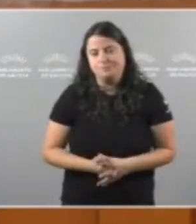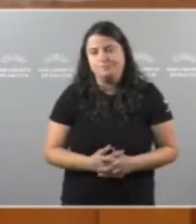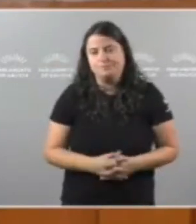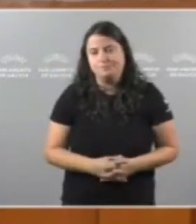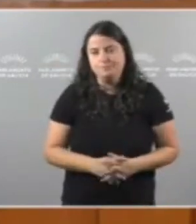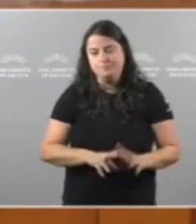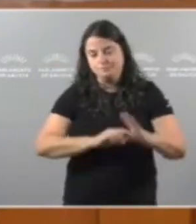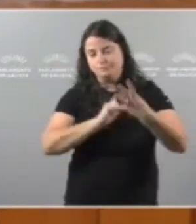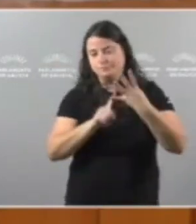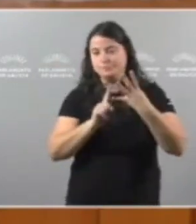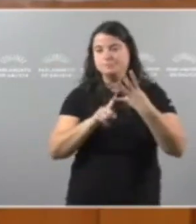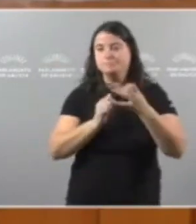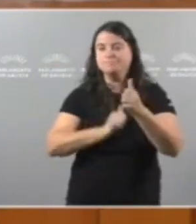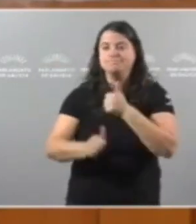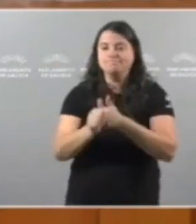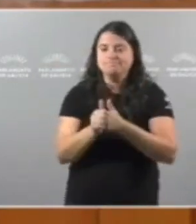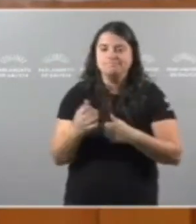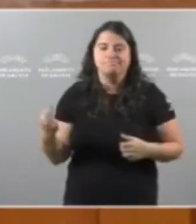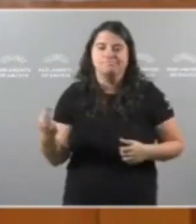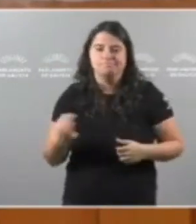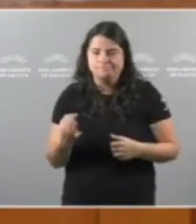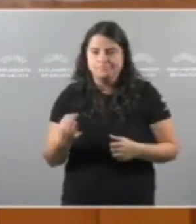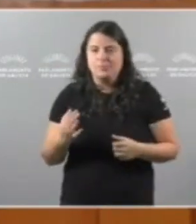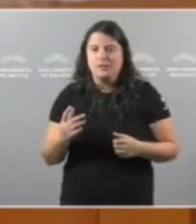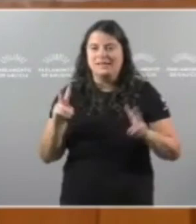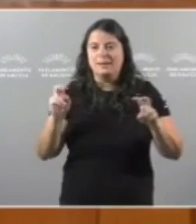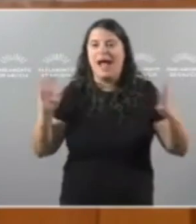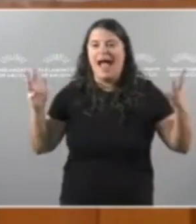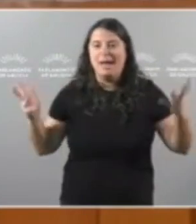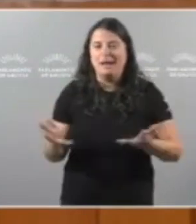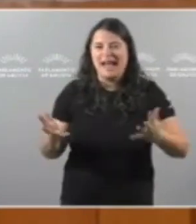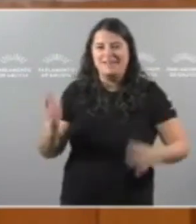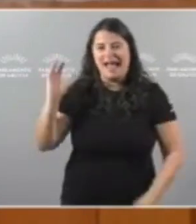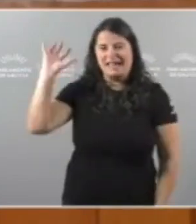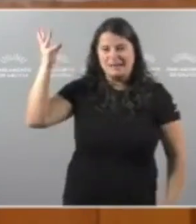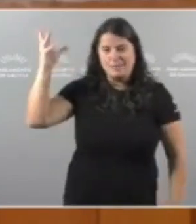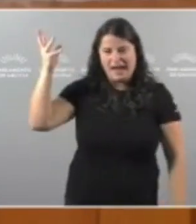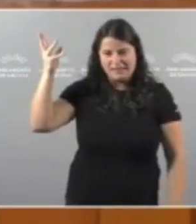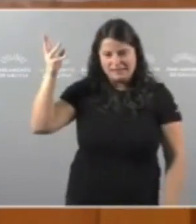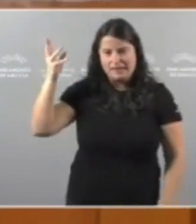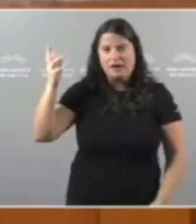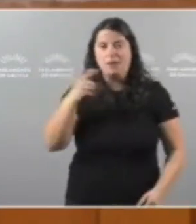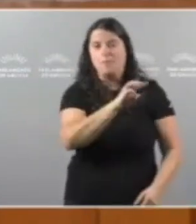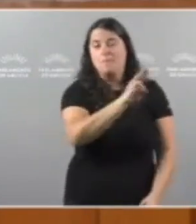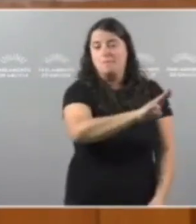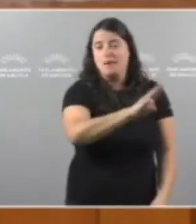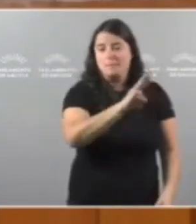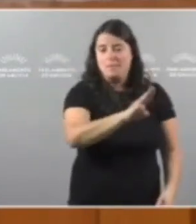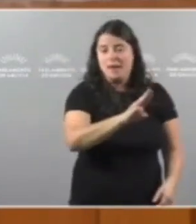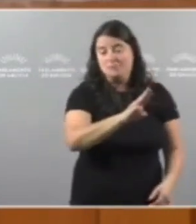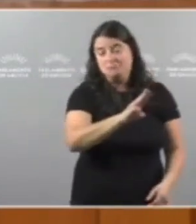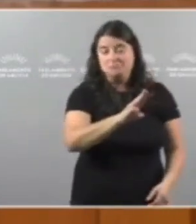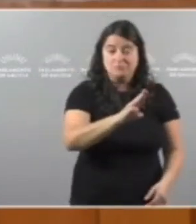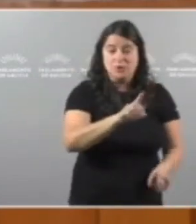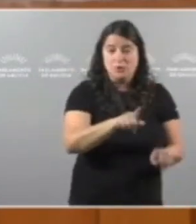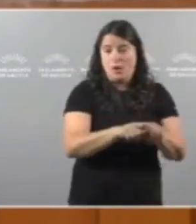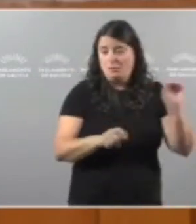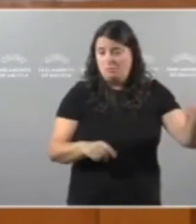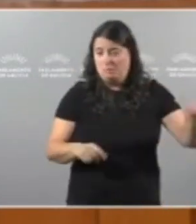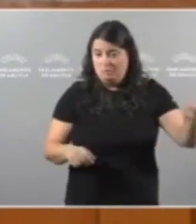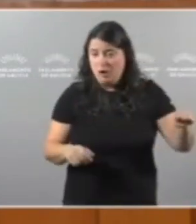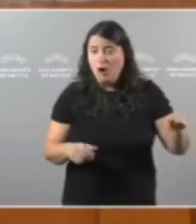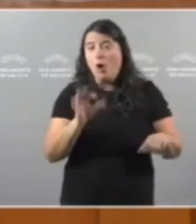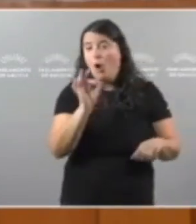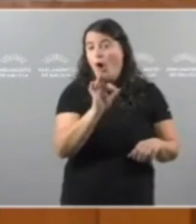Con E combater E emergencia Climática Frente a un goberno Do PP Que ignora O que mesmo